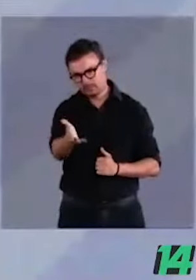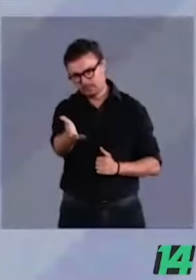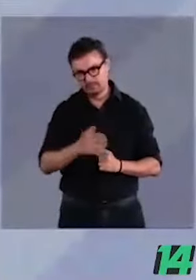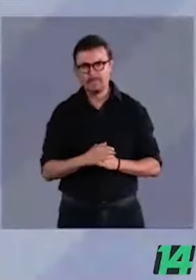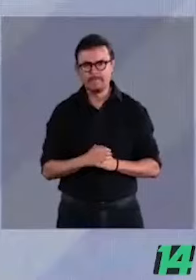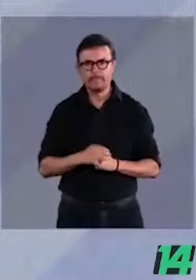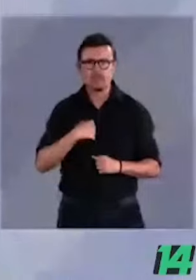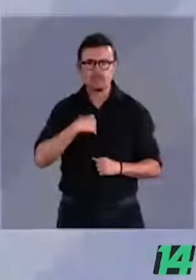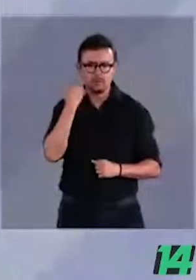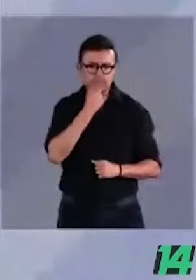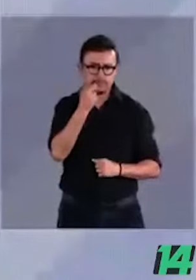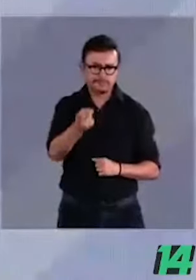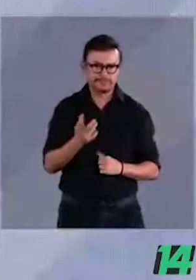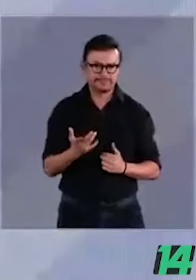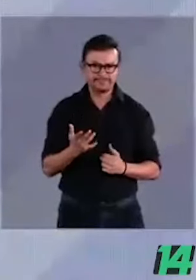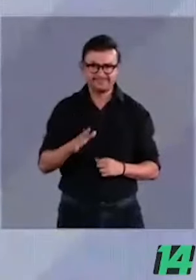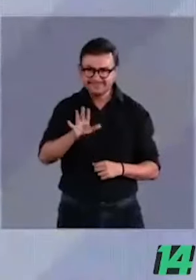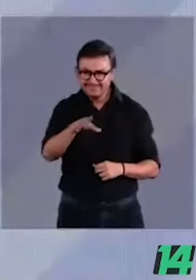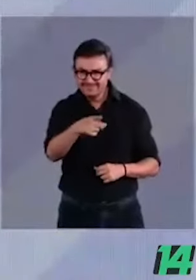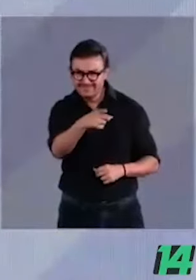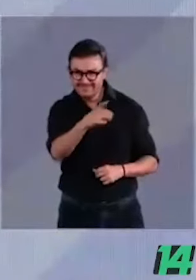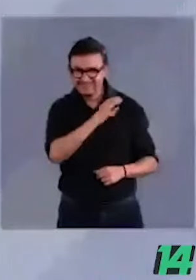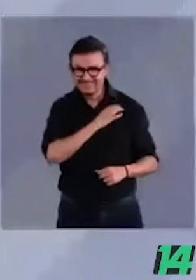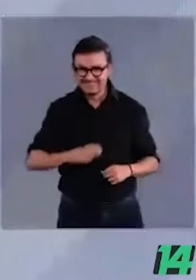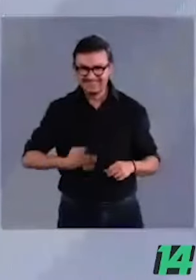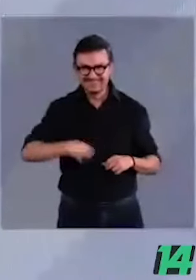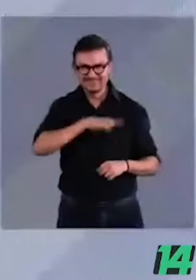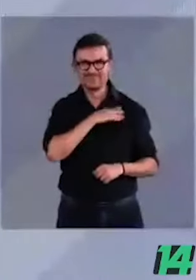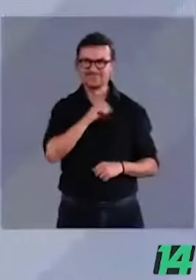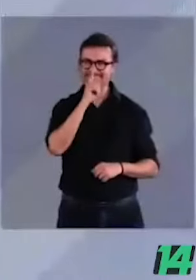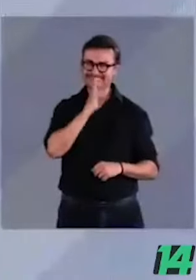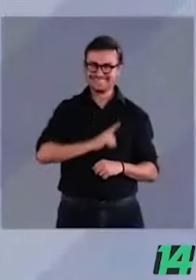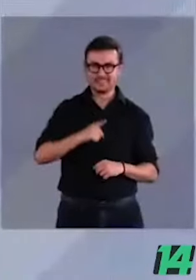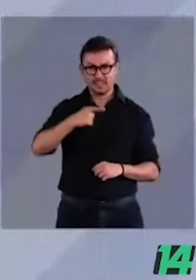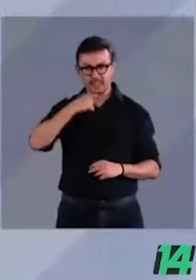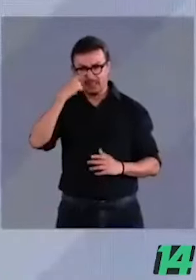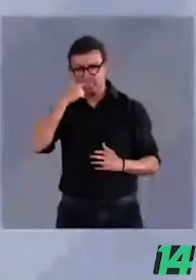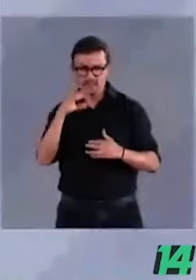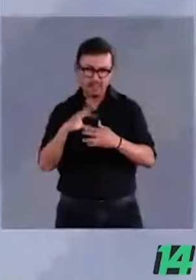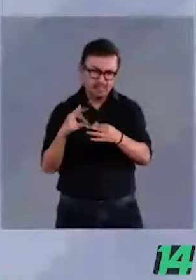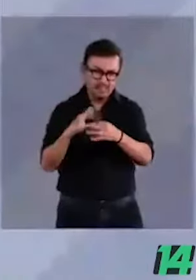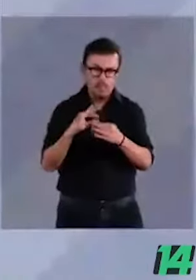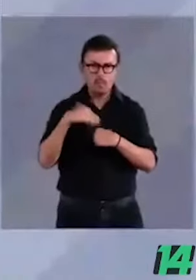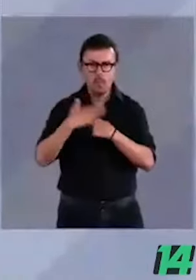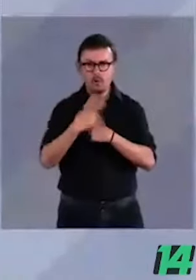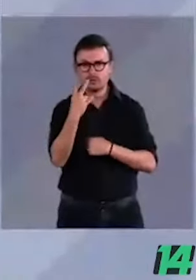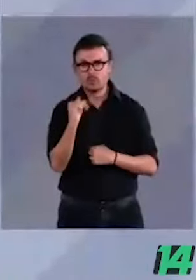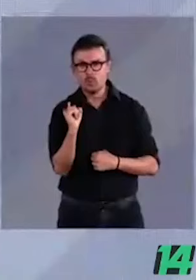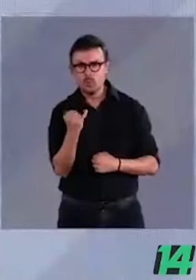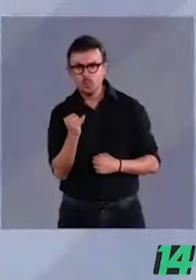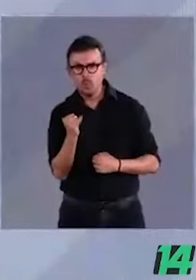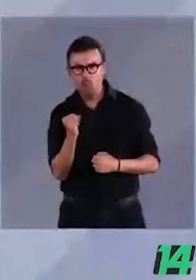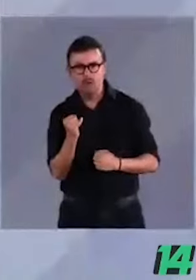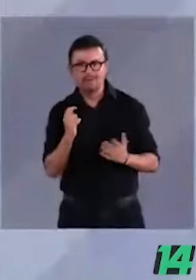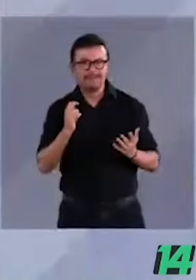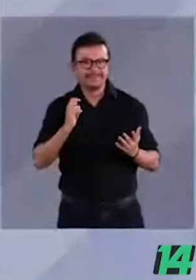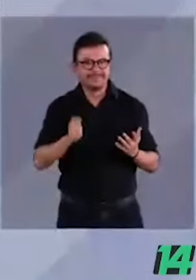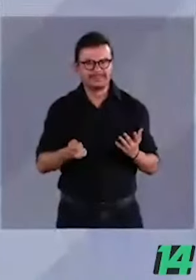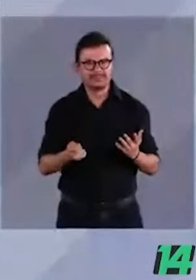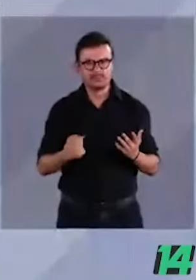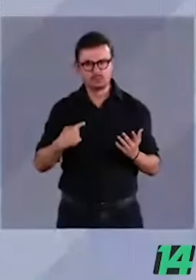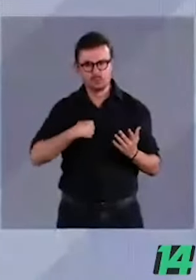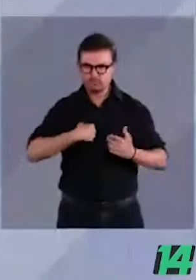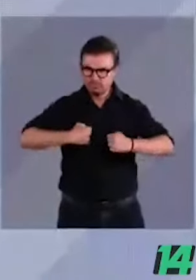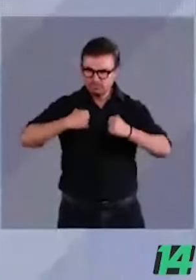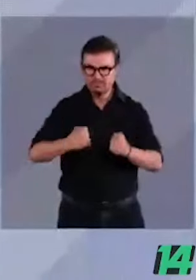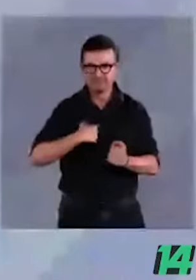mí me parece muy soberbia la declaración de la candidata de las mentiras de decir que el próximo 2 de junio es un mero trámite. En los